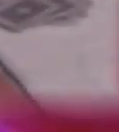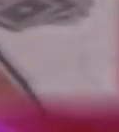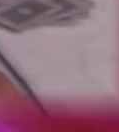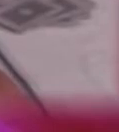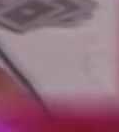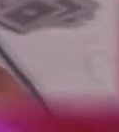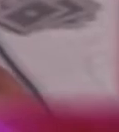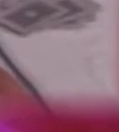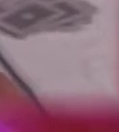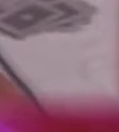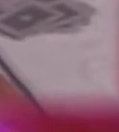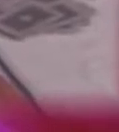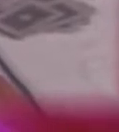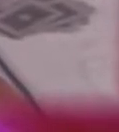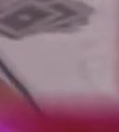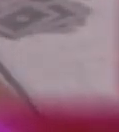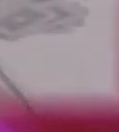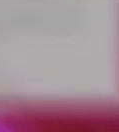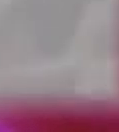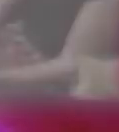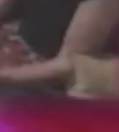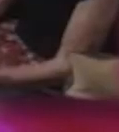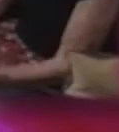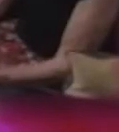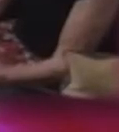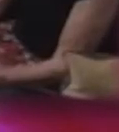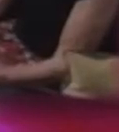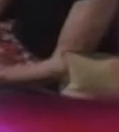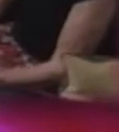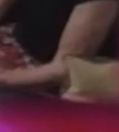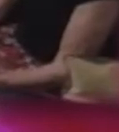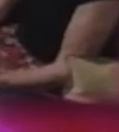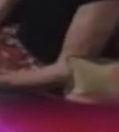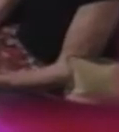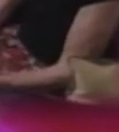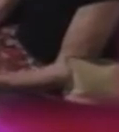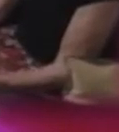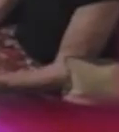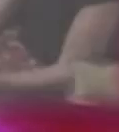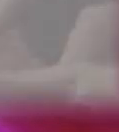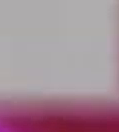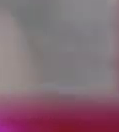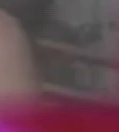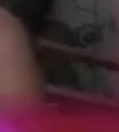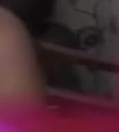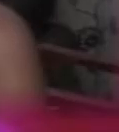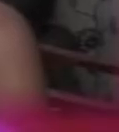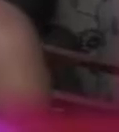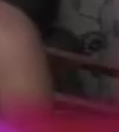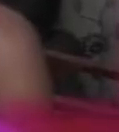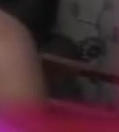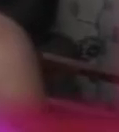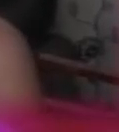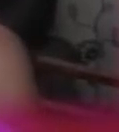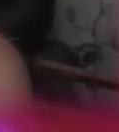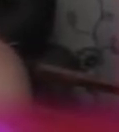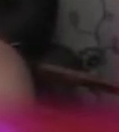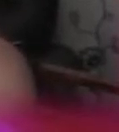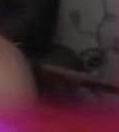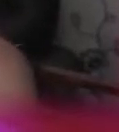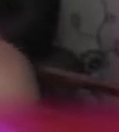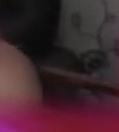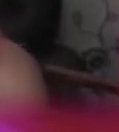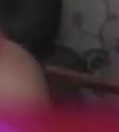familia jugar entretenerme conversar y compartir con ellos quédate en casa y